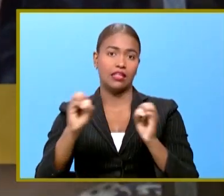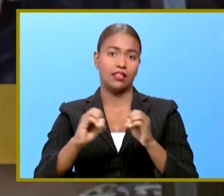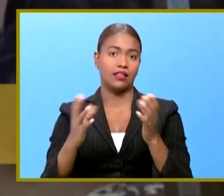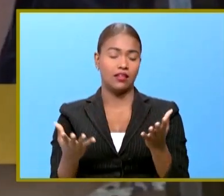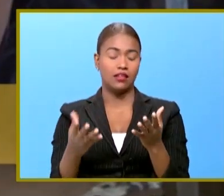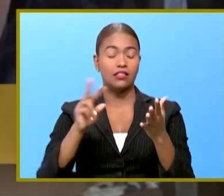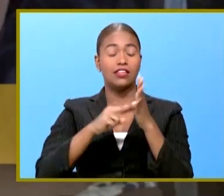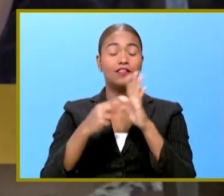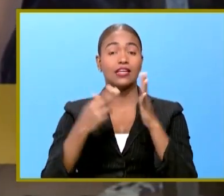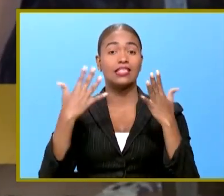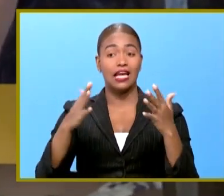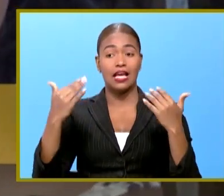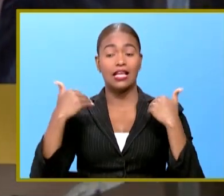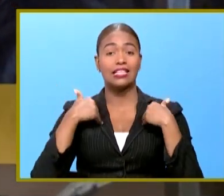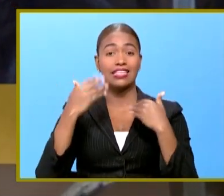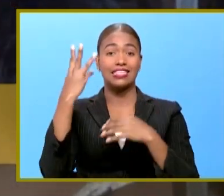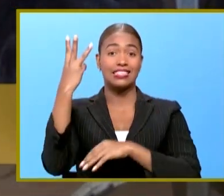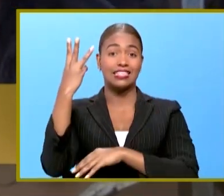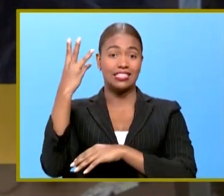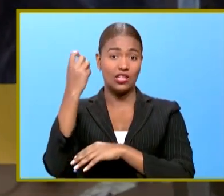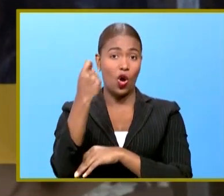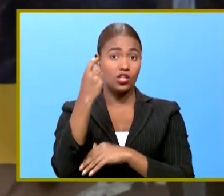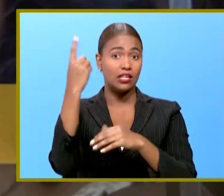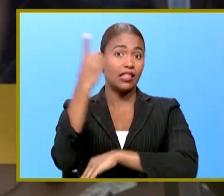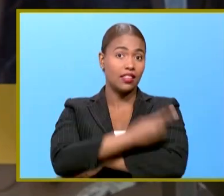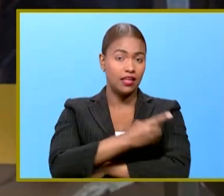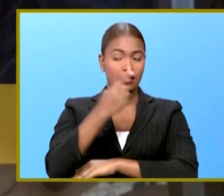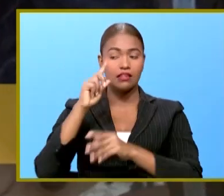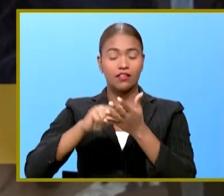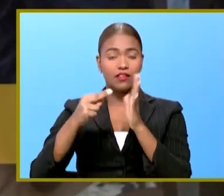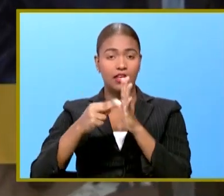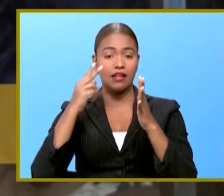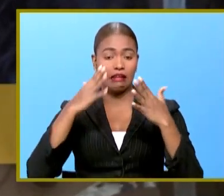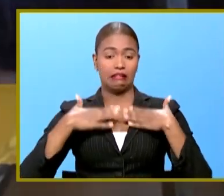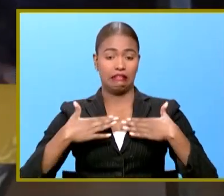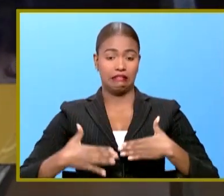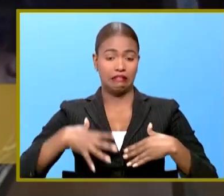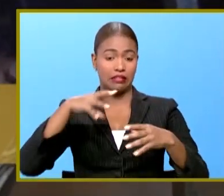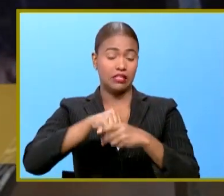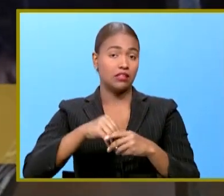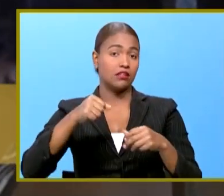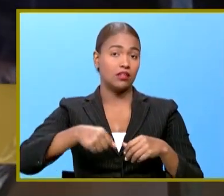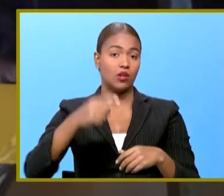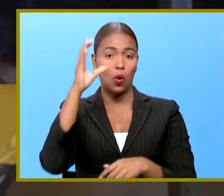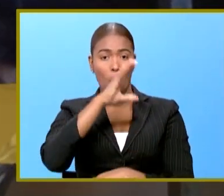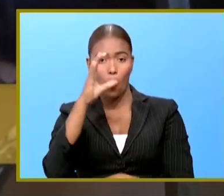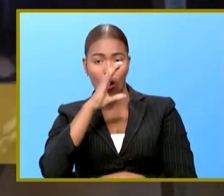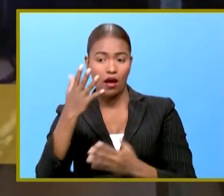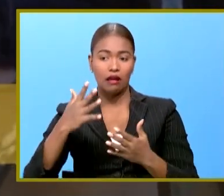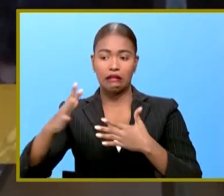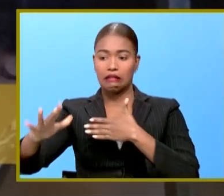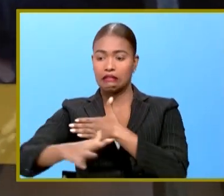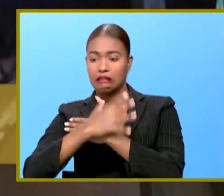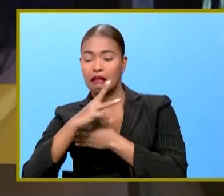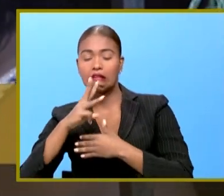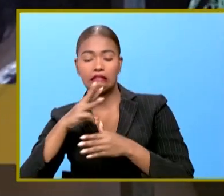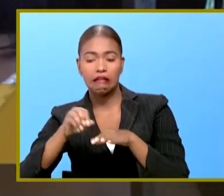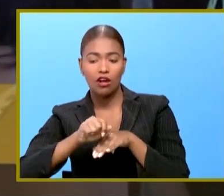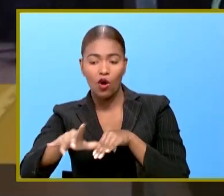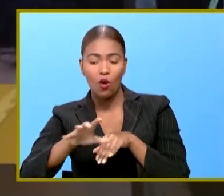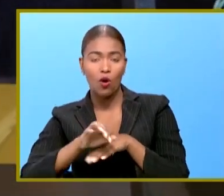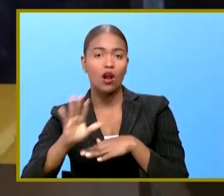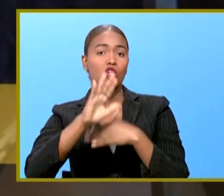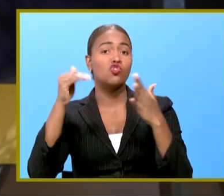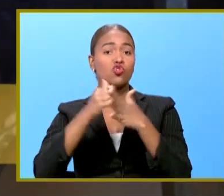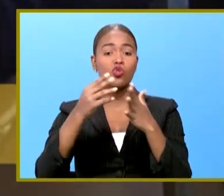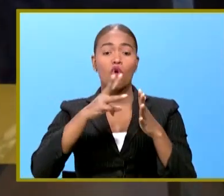entonces ya por ejemplo ya va 11 días ya por lo menos que deben dejar ya aseguró los huesitos de la niña nosotros buscamos videos o cantarilla nosotros buscamos